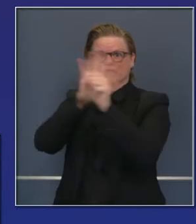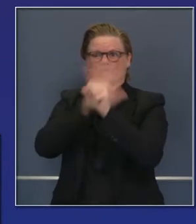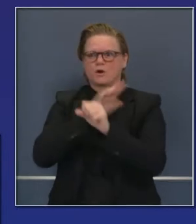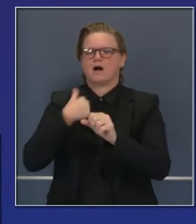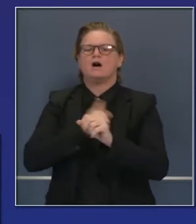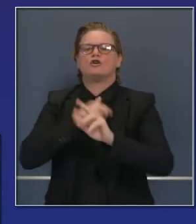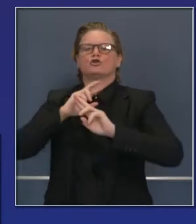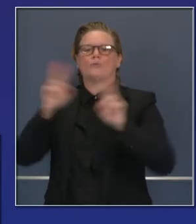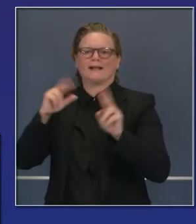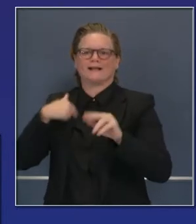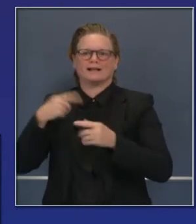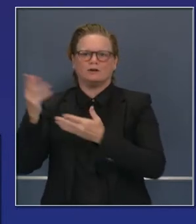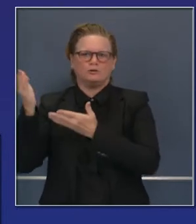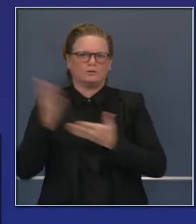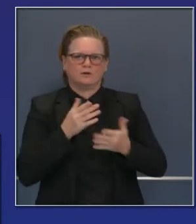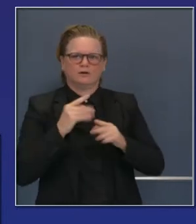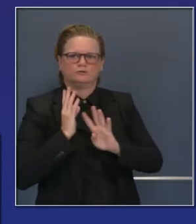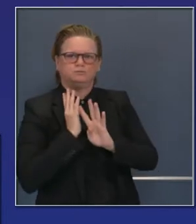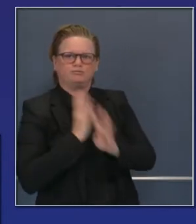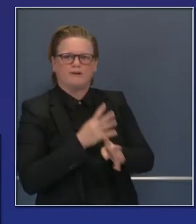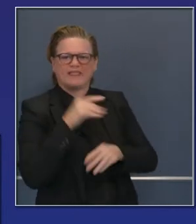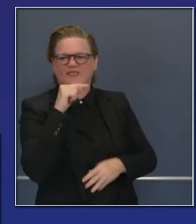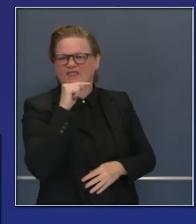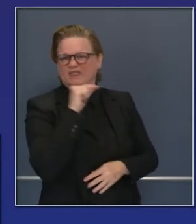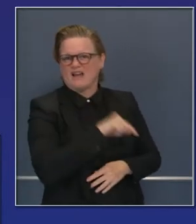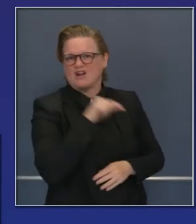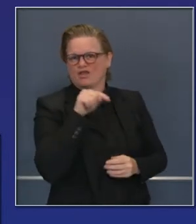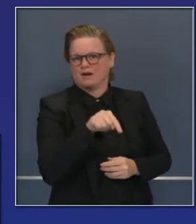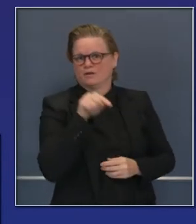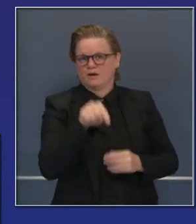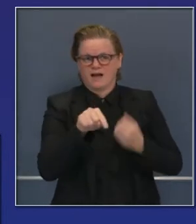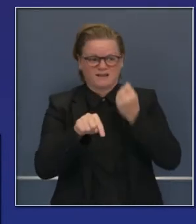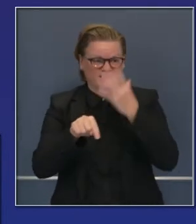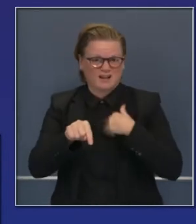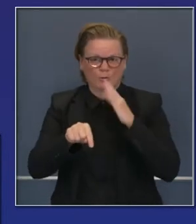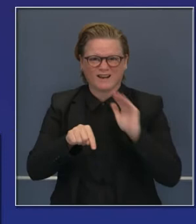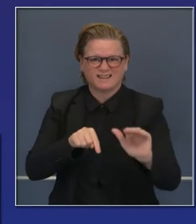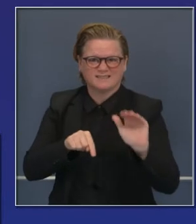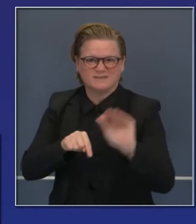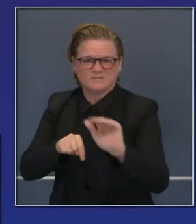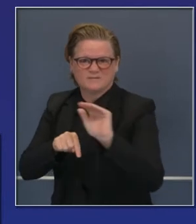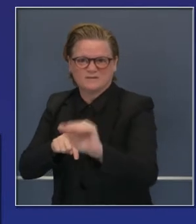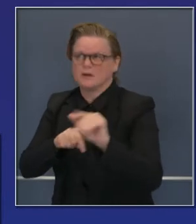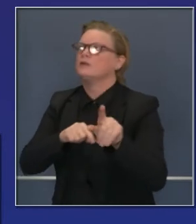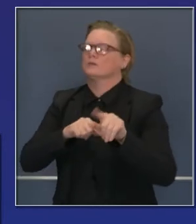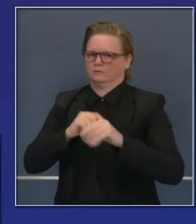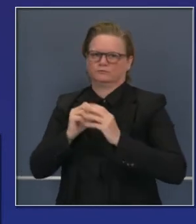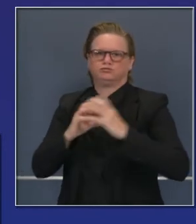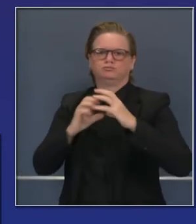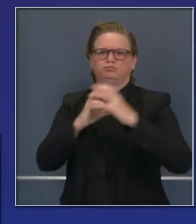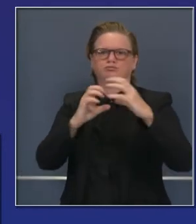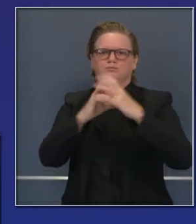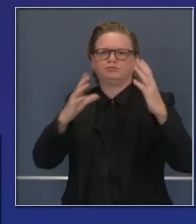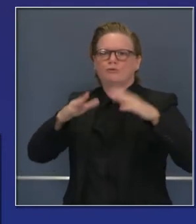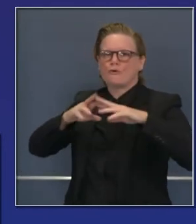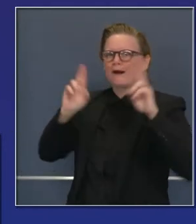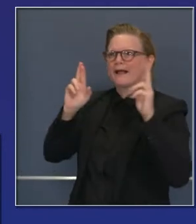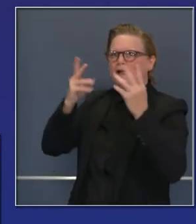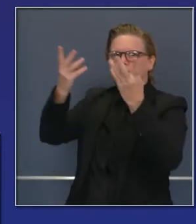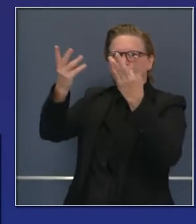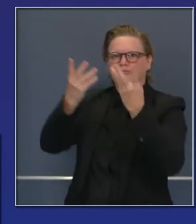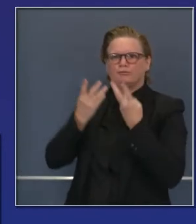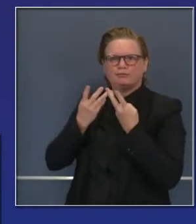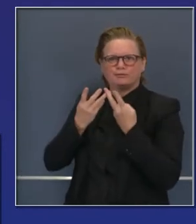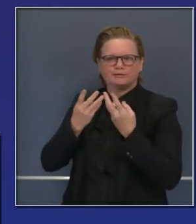la presento con bastante frecuencia, para que ustedes ya la reconocen. Y la razón es